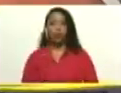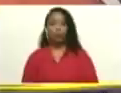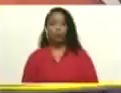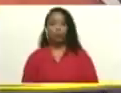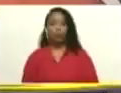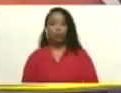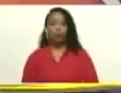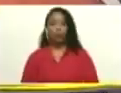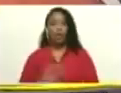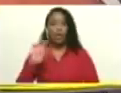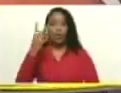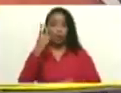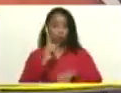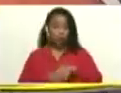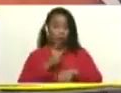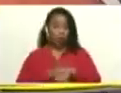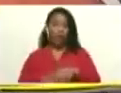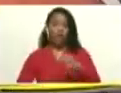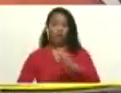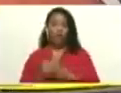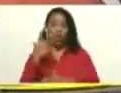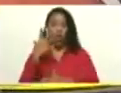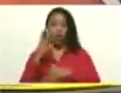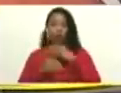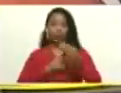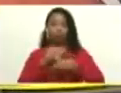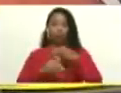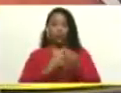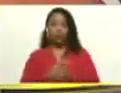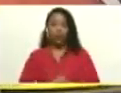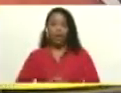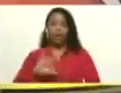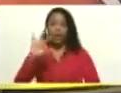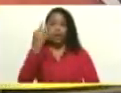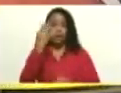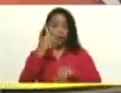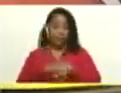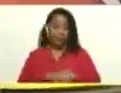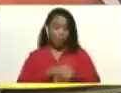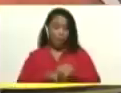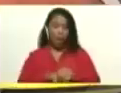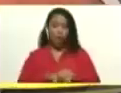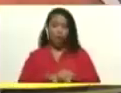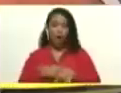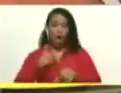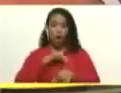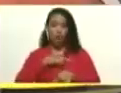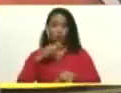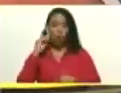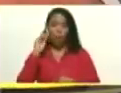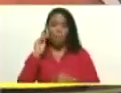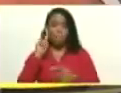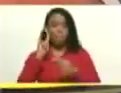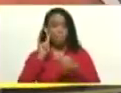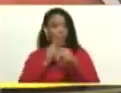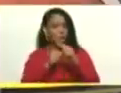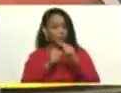Segundo periodo de refundación creadora. Un tercer periodo que nosotros lo ubicamos